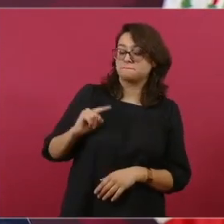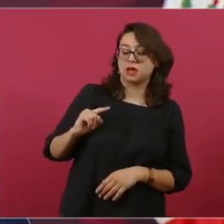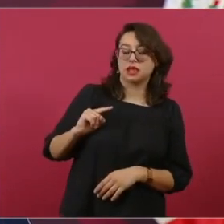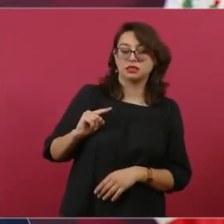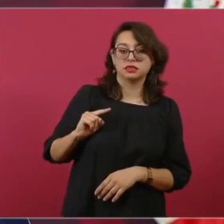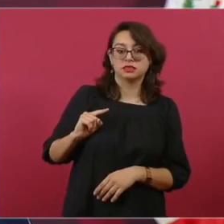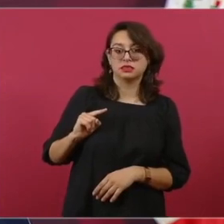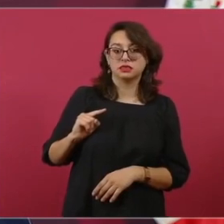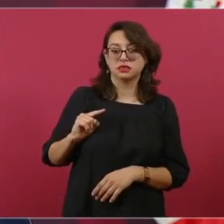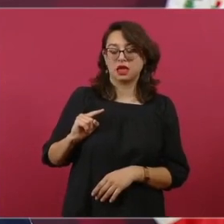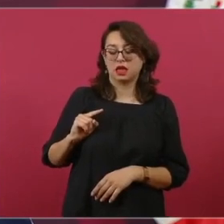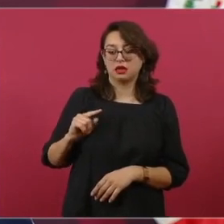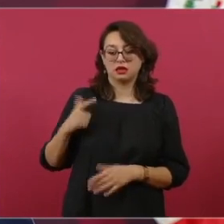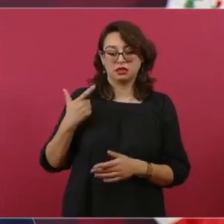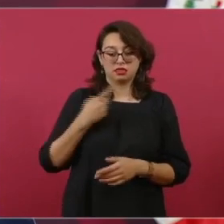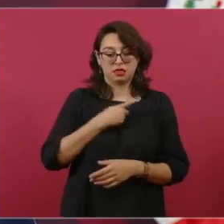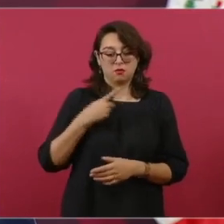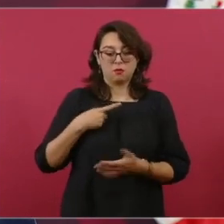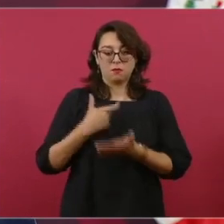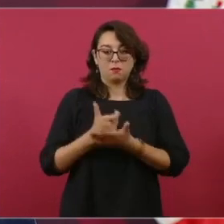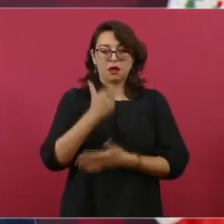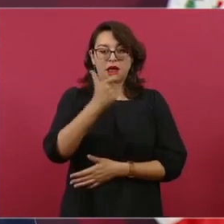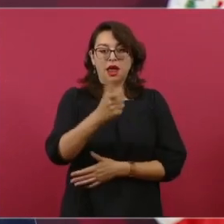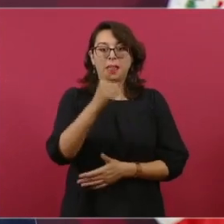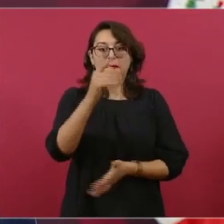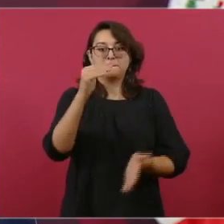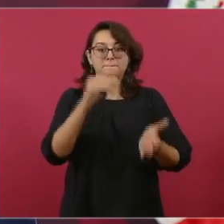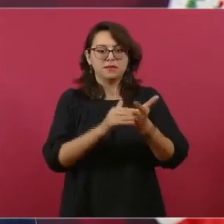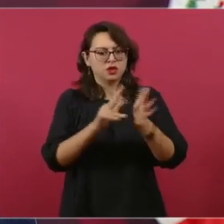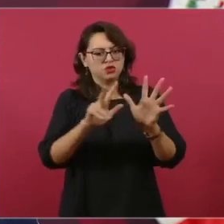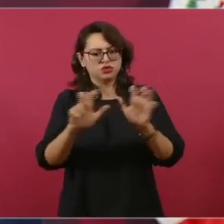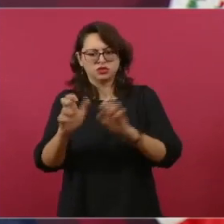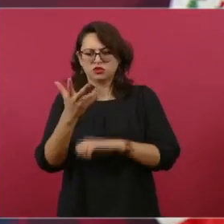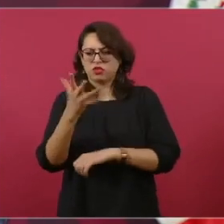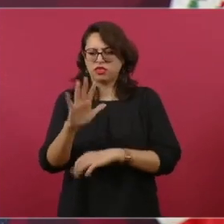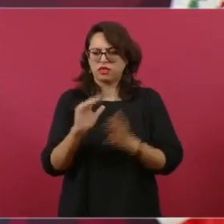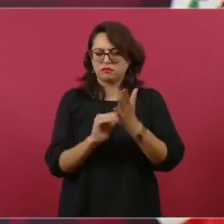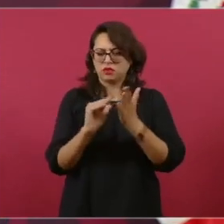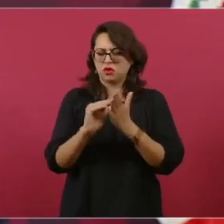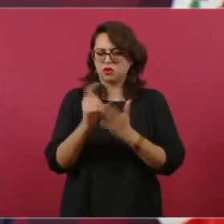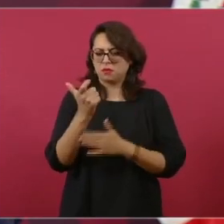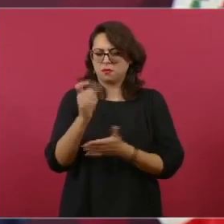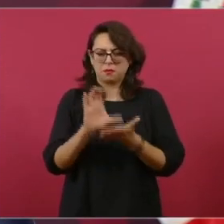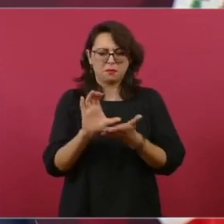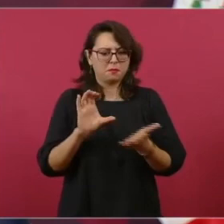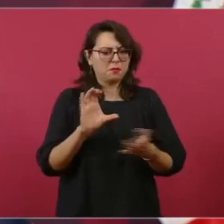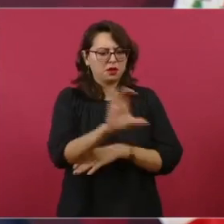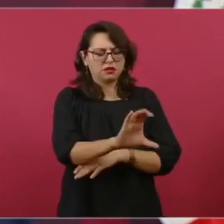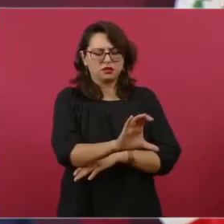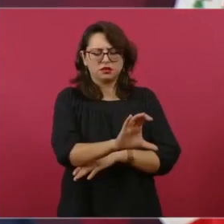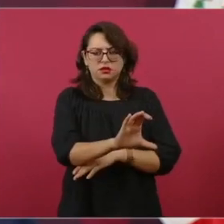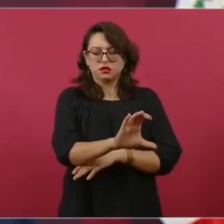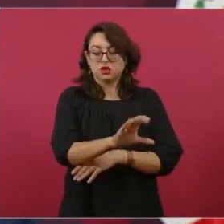ochocientos diez millones de pesos y que si no pagaba me destituían.